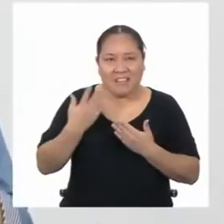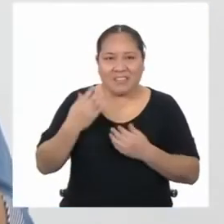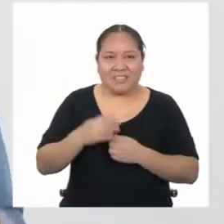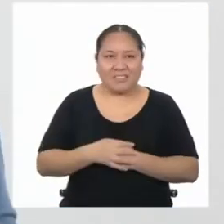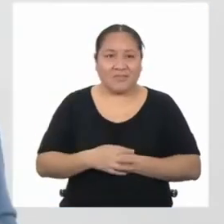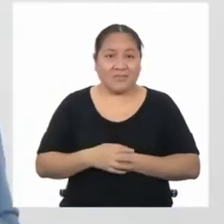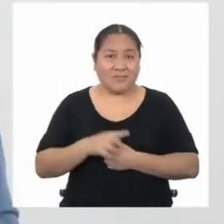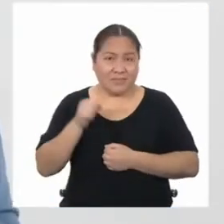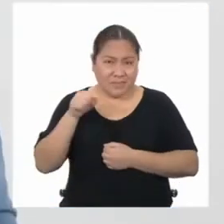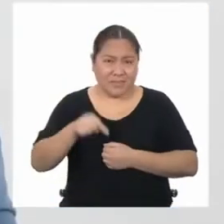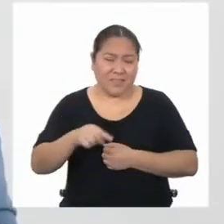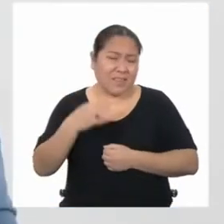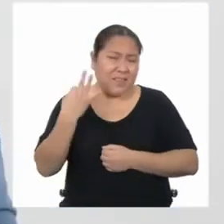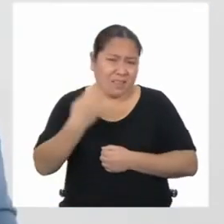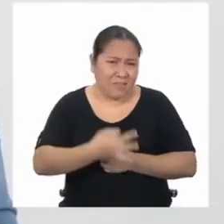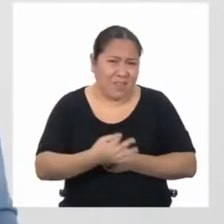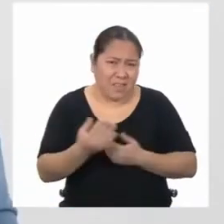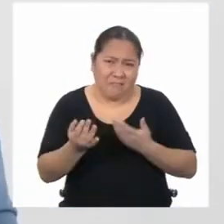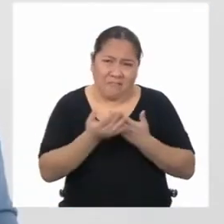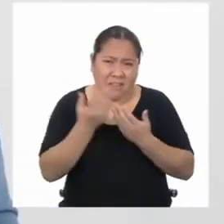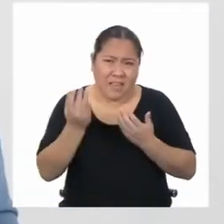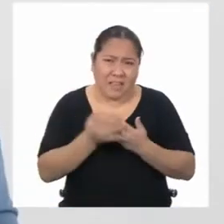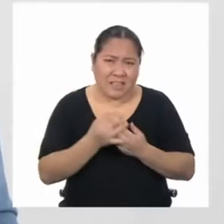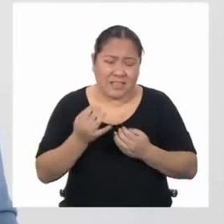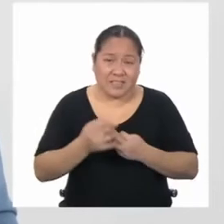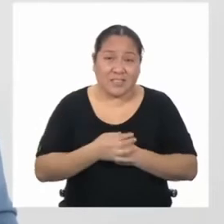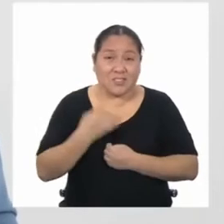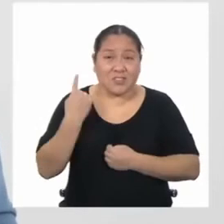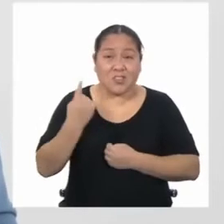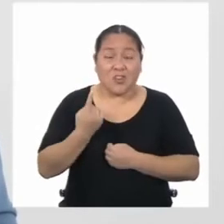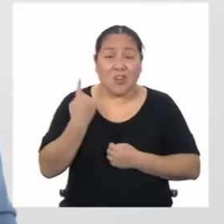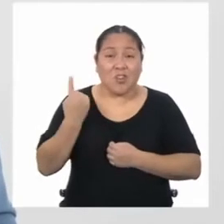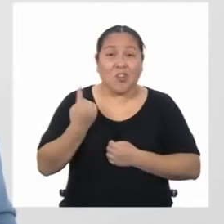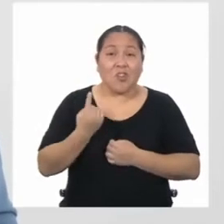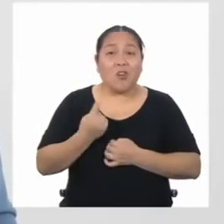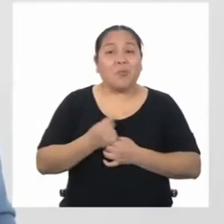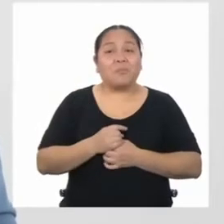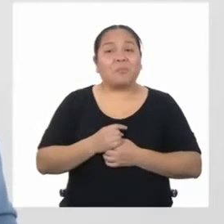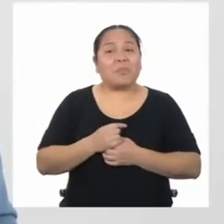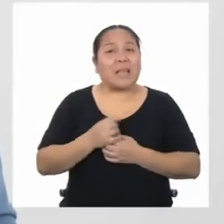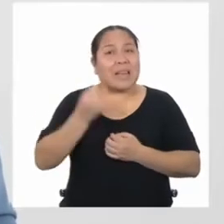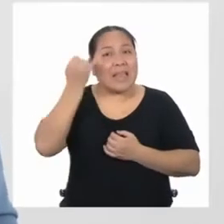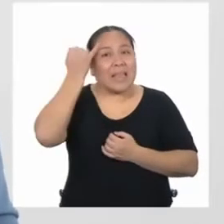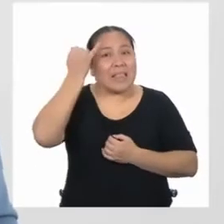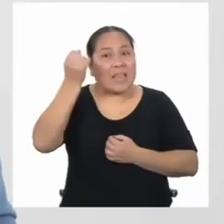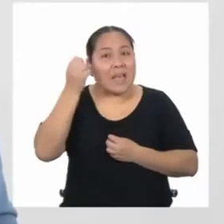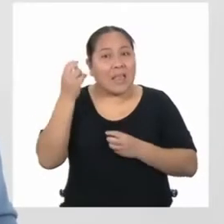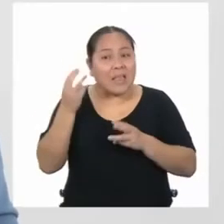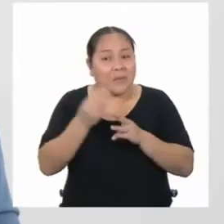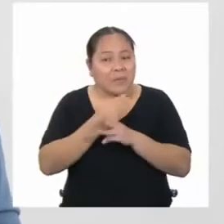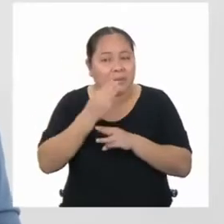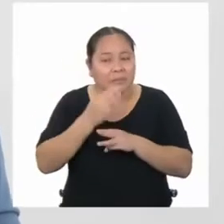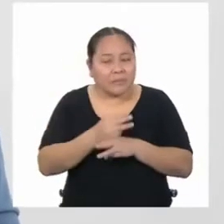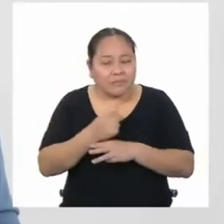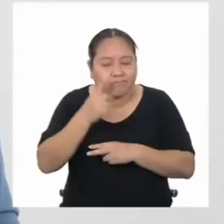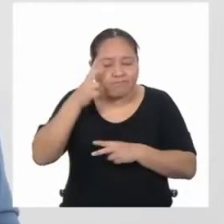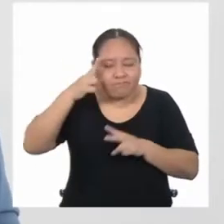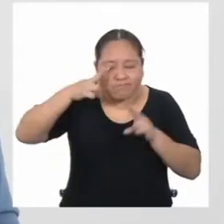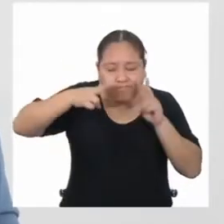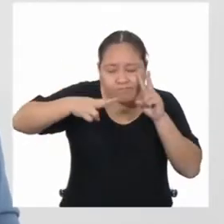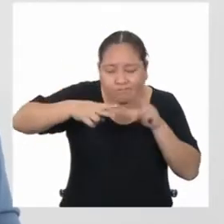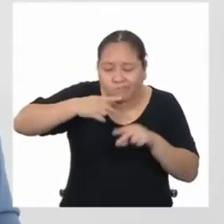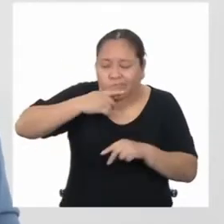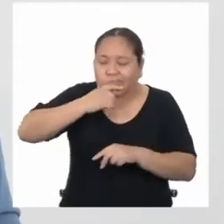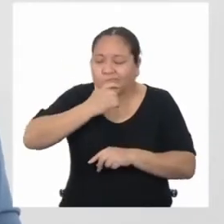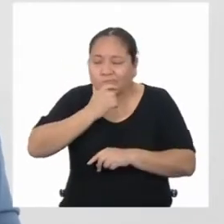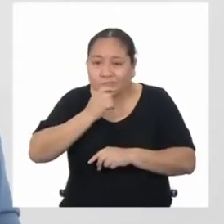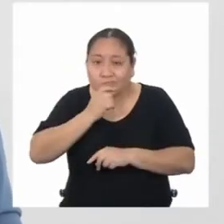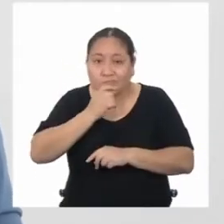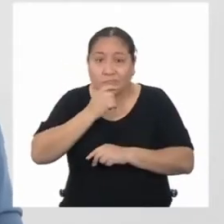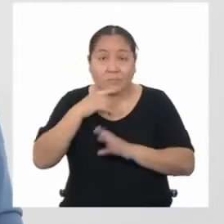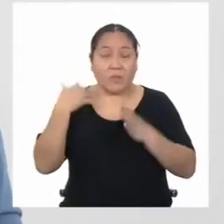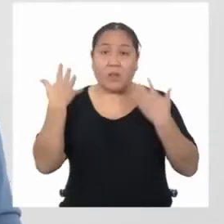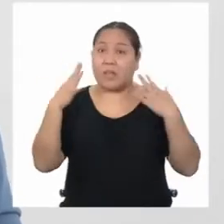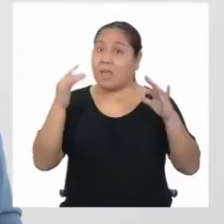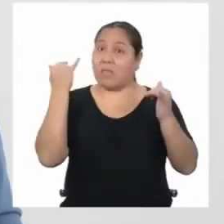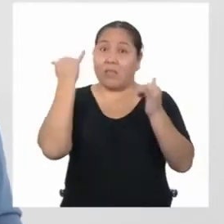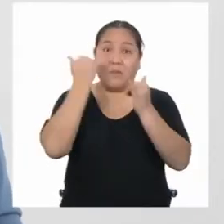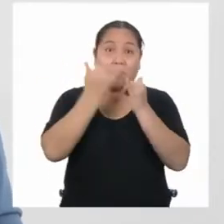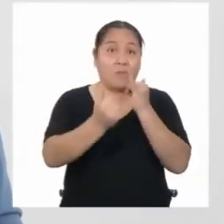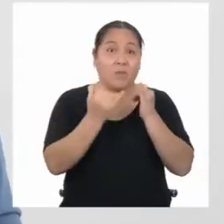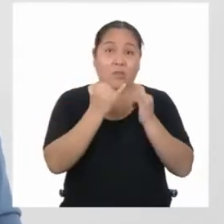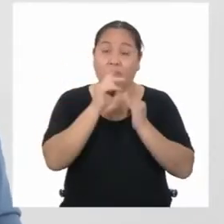Es que lo es. El truco para las matemáticas es aplicar nuestra lógica. Pero no cantemos victoria.